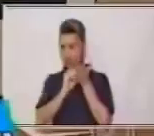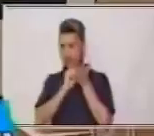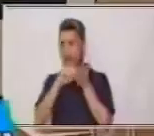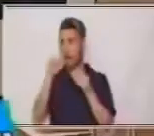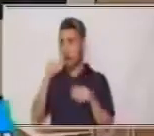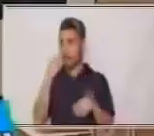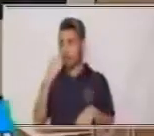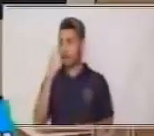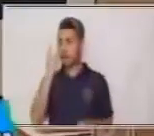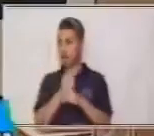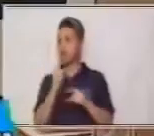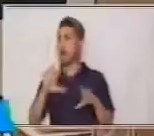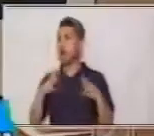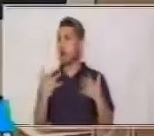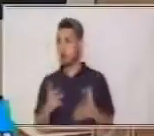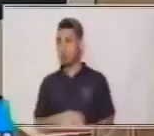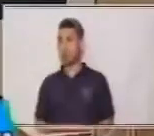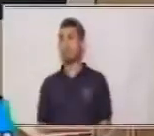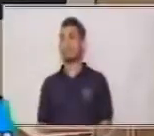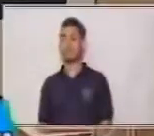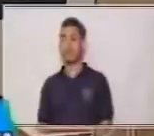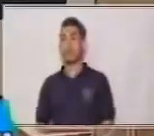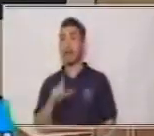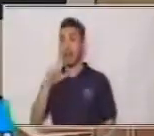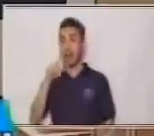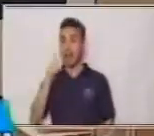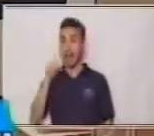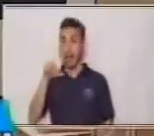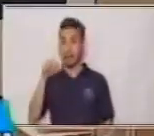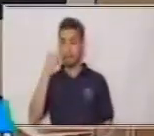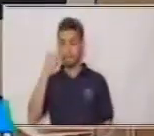La primera era lápiz. Muy bien.